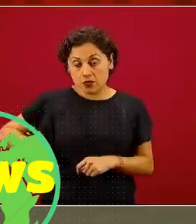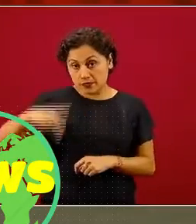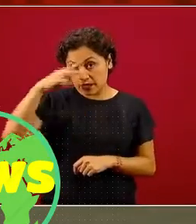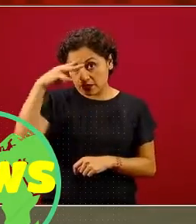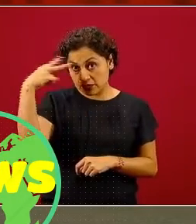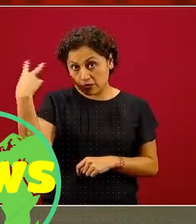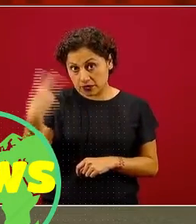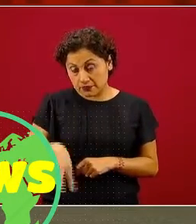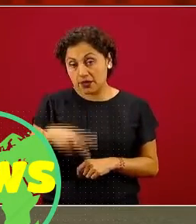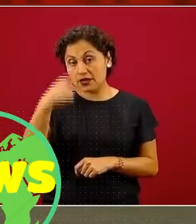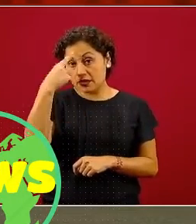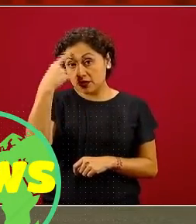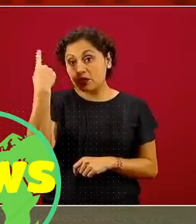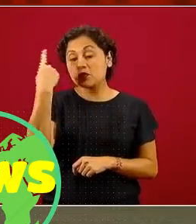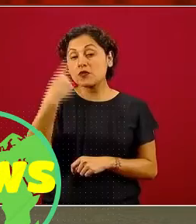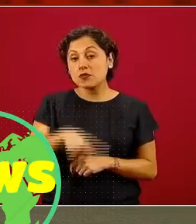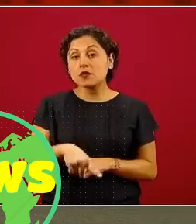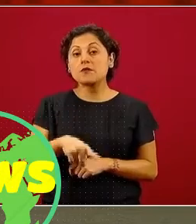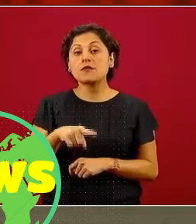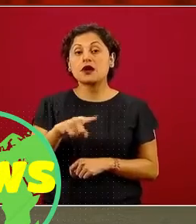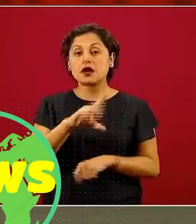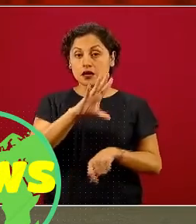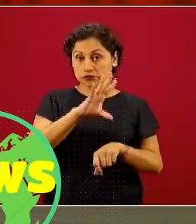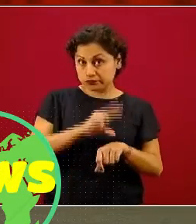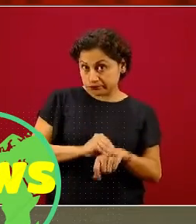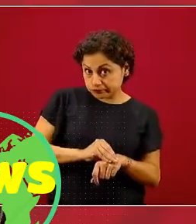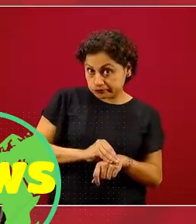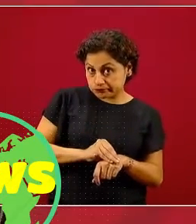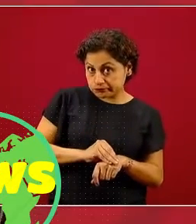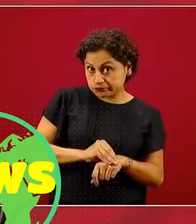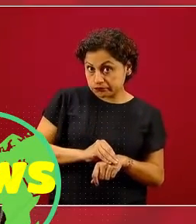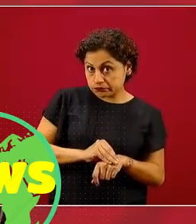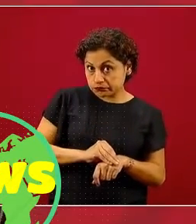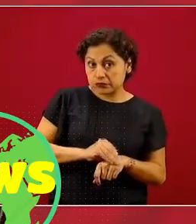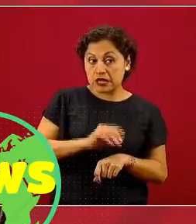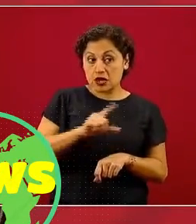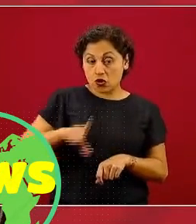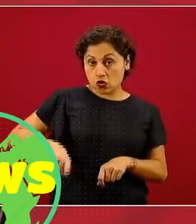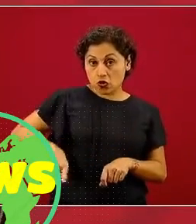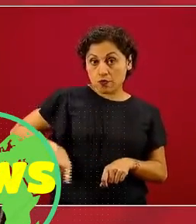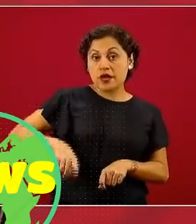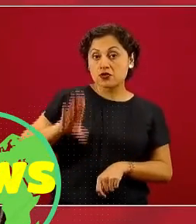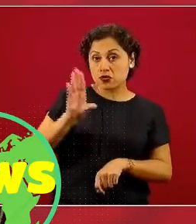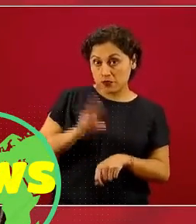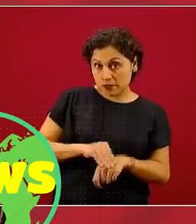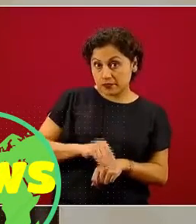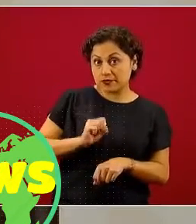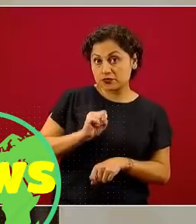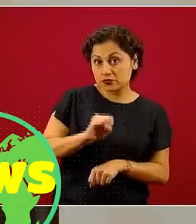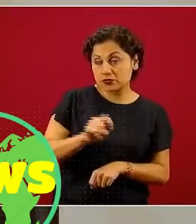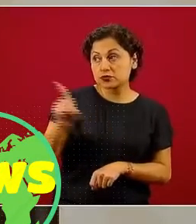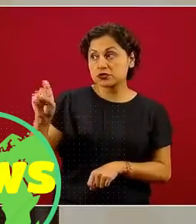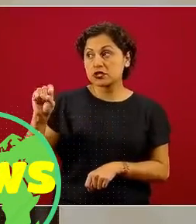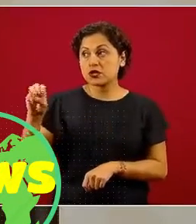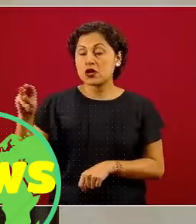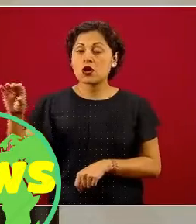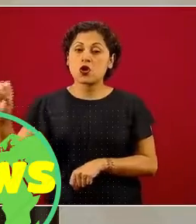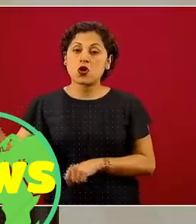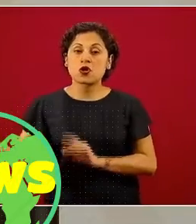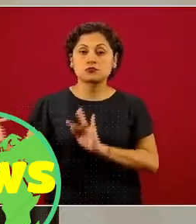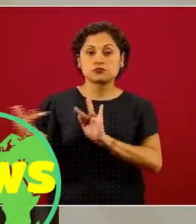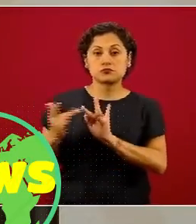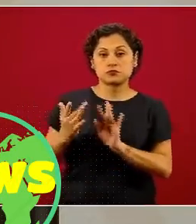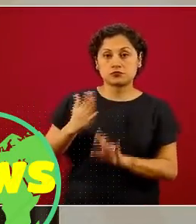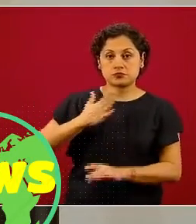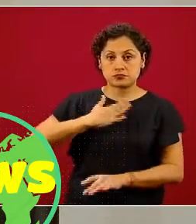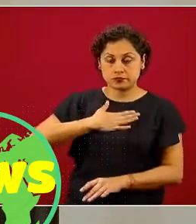si de anuencia entonces me contacte de manera directa a la Organización Mundial de la Salud y se cumpla el proceso. La